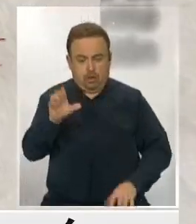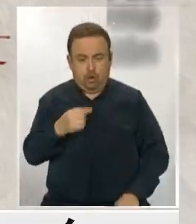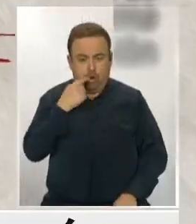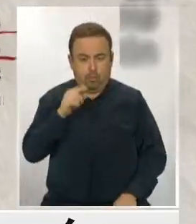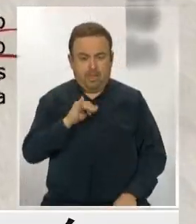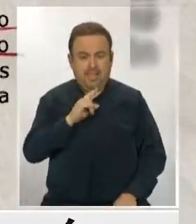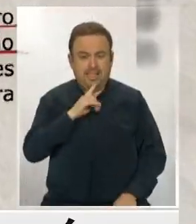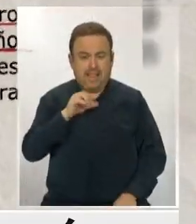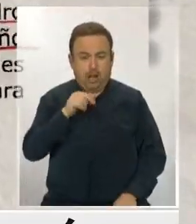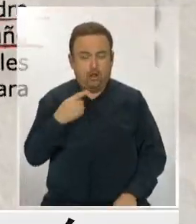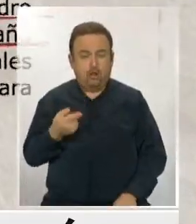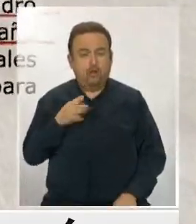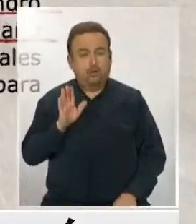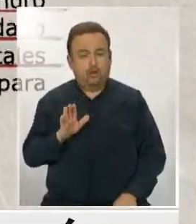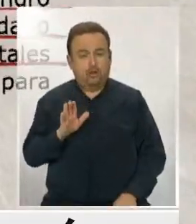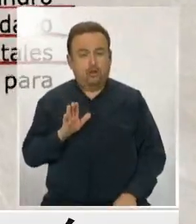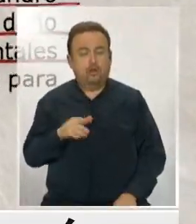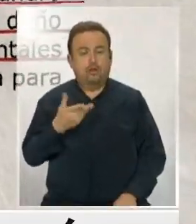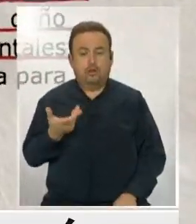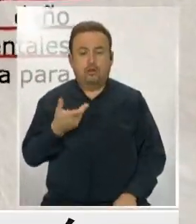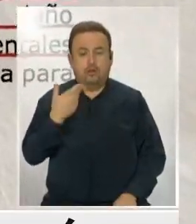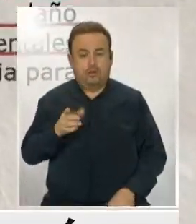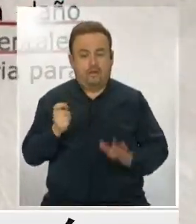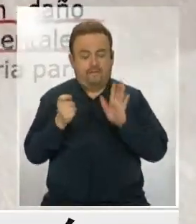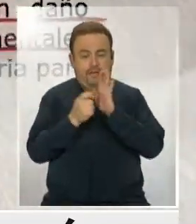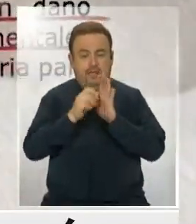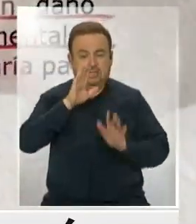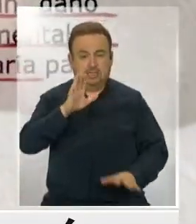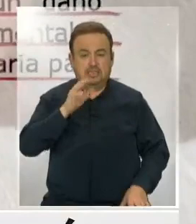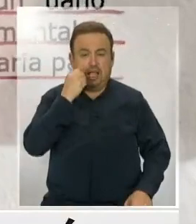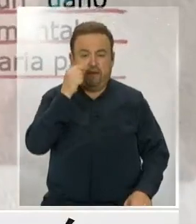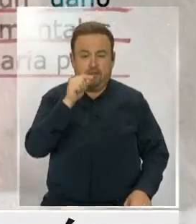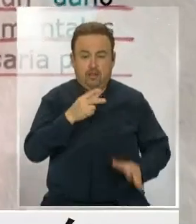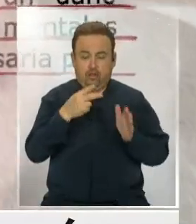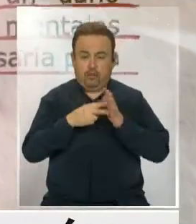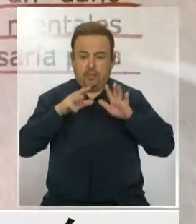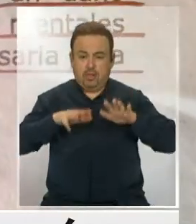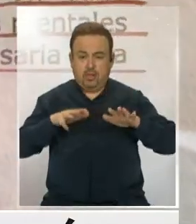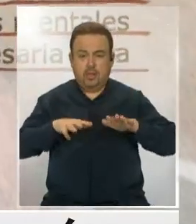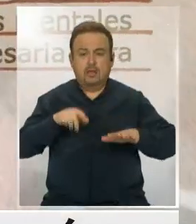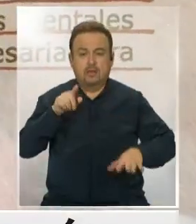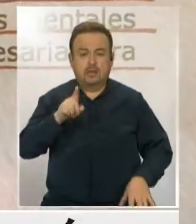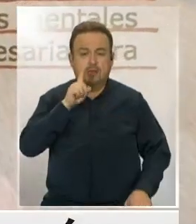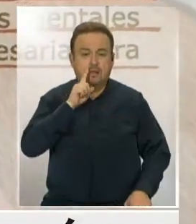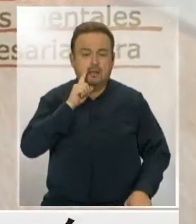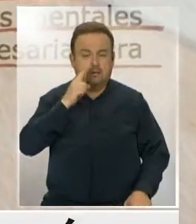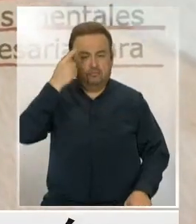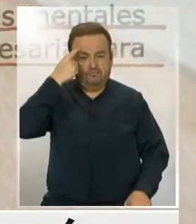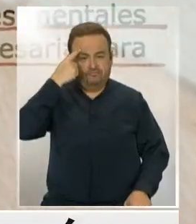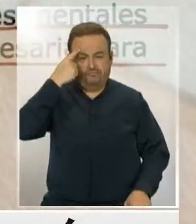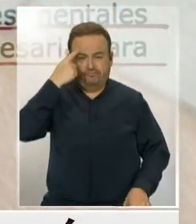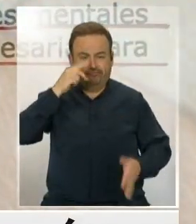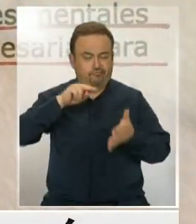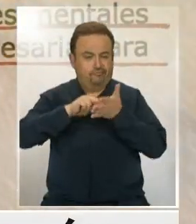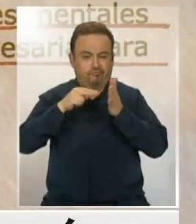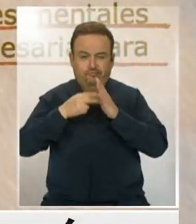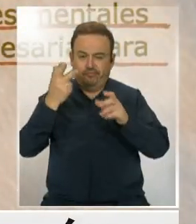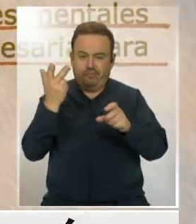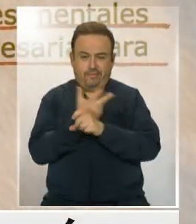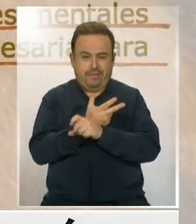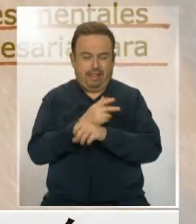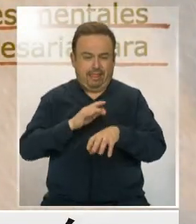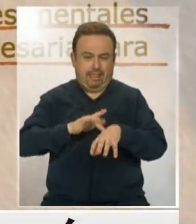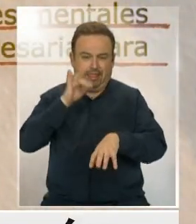Ítalo Alejandro Nicoletti Inostrosa, para la fecha 5 de abril de 2019, padecía de un daño psicoorgánico